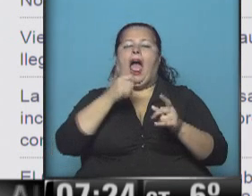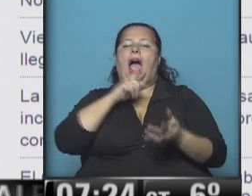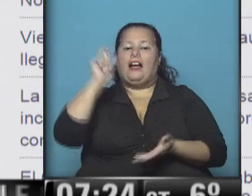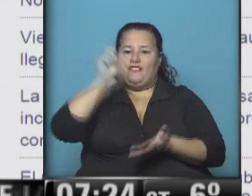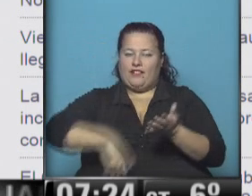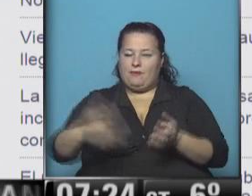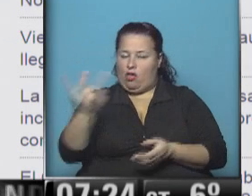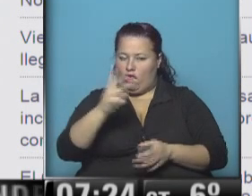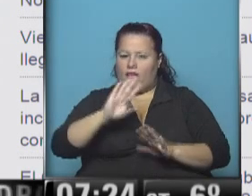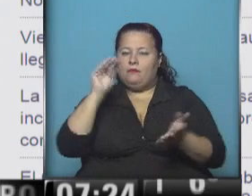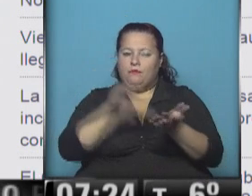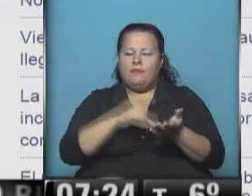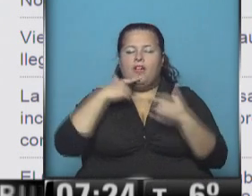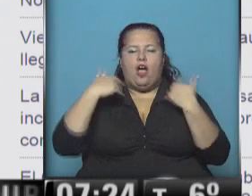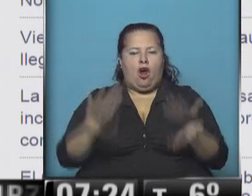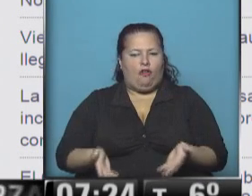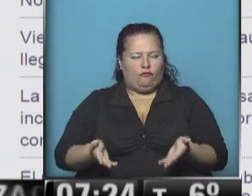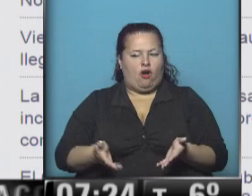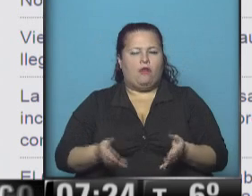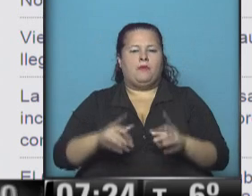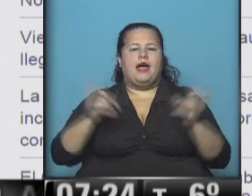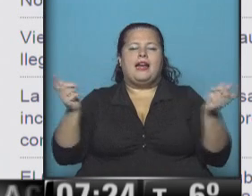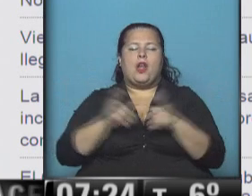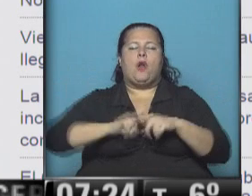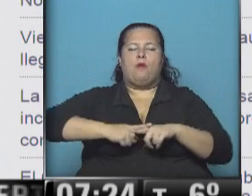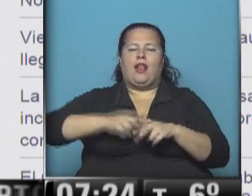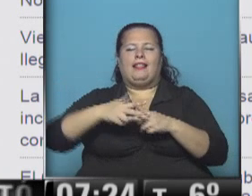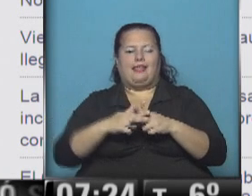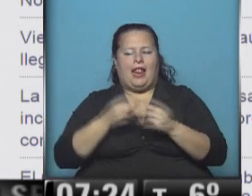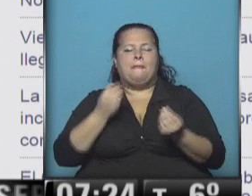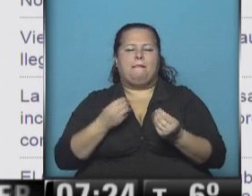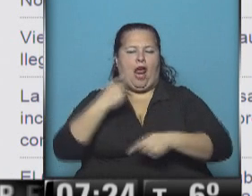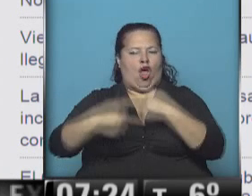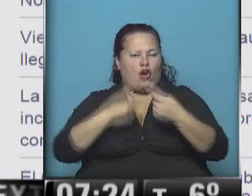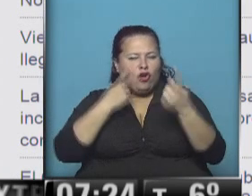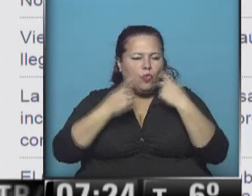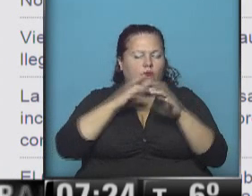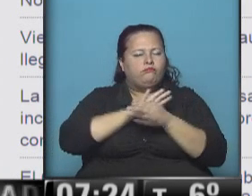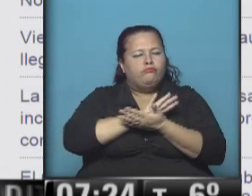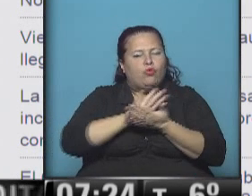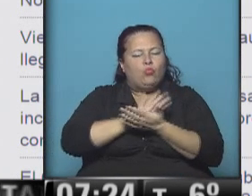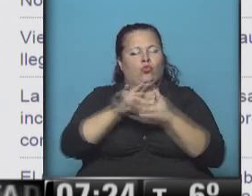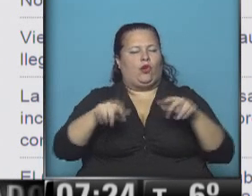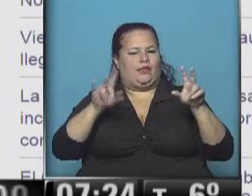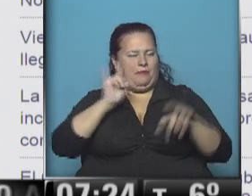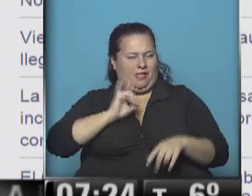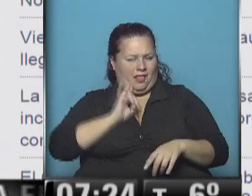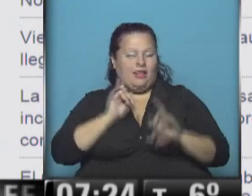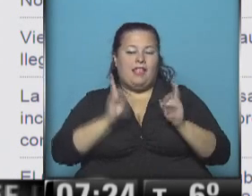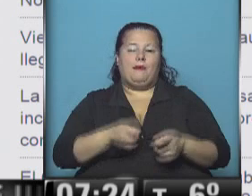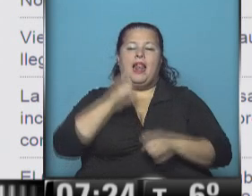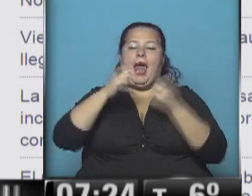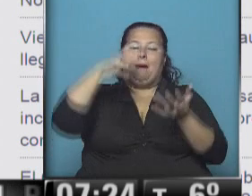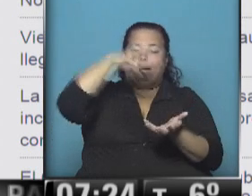firmada por las partes, establece la conformación de una mesa política y técnica para dar seguimiento y ordenamiento al sector, mientras que las